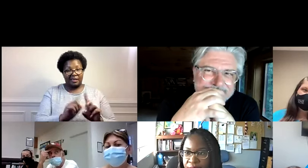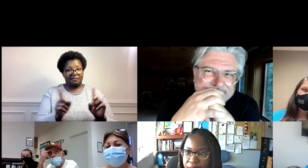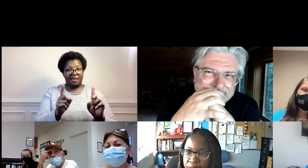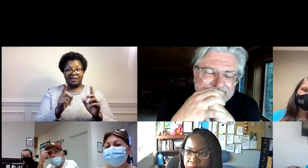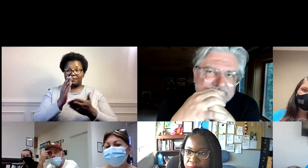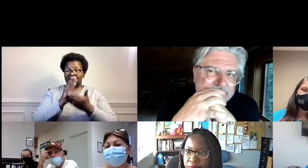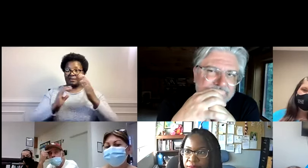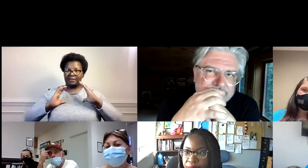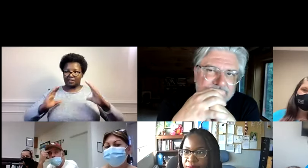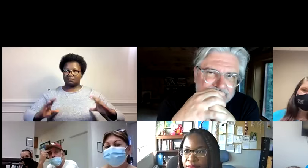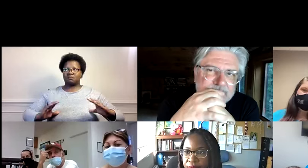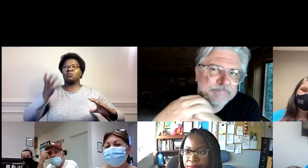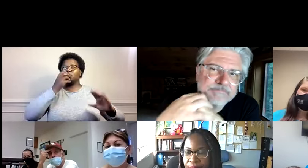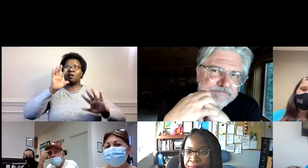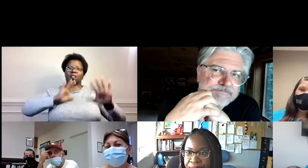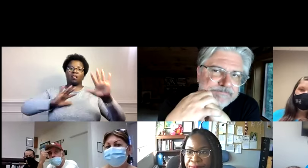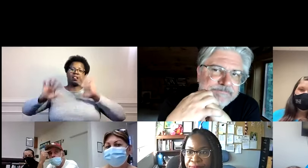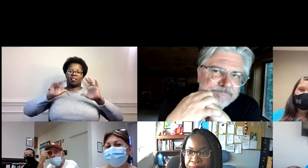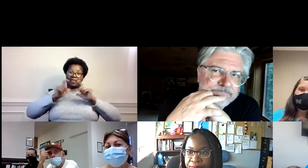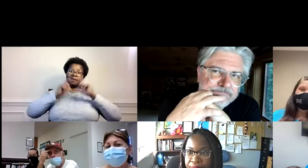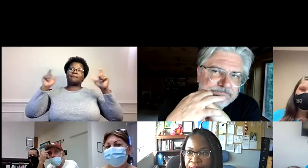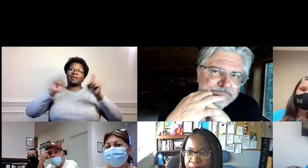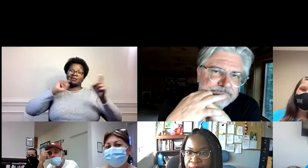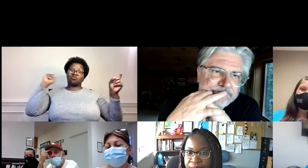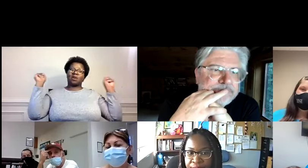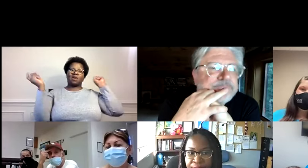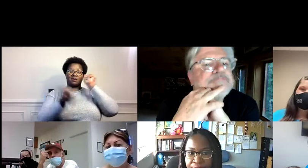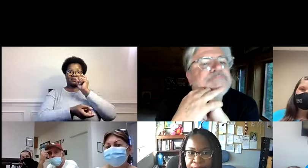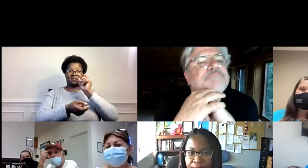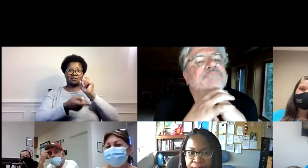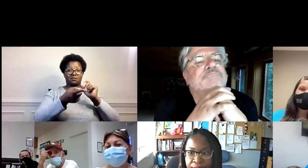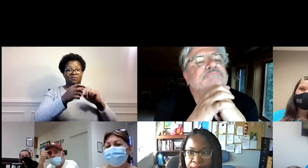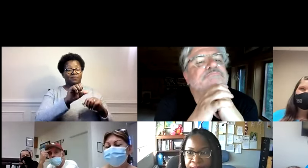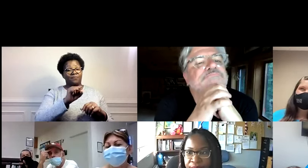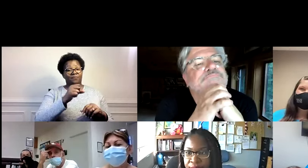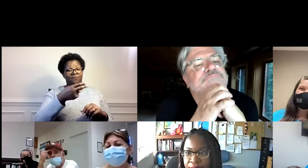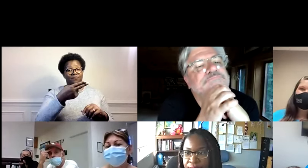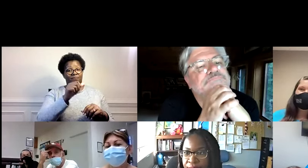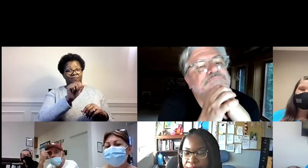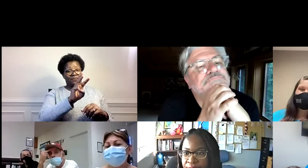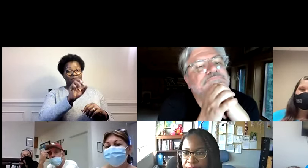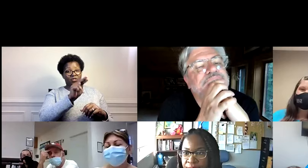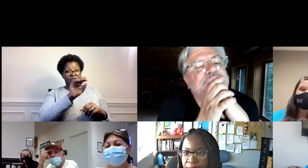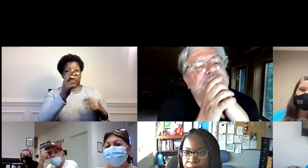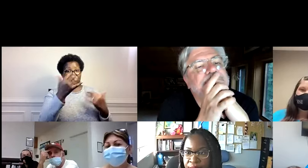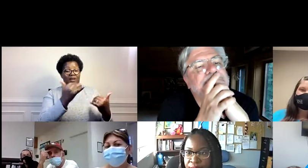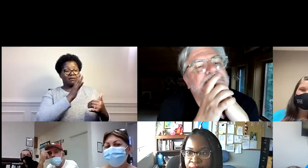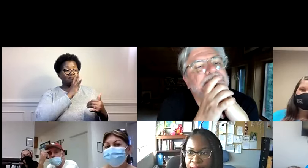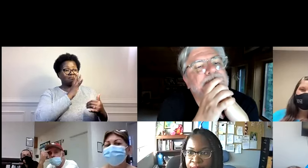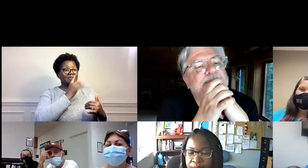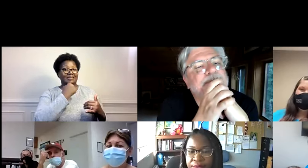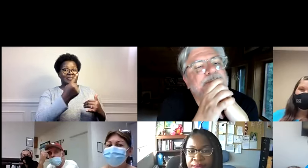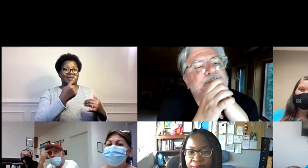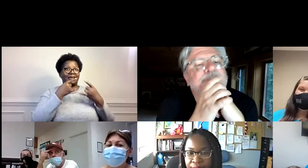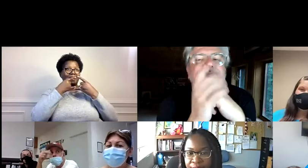hacer todo por videoconferencia, por Zoom. Pero por bastante tiempo fue un ajuste enorme que tuvimos que hacer. Y yo diría,